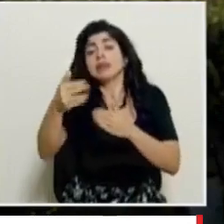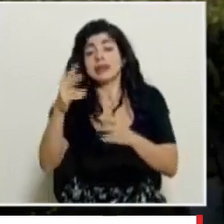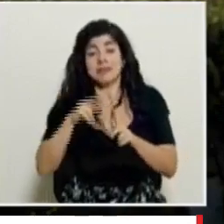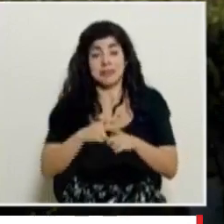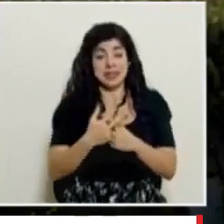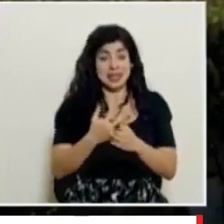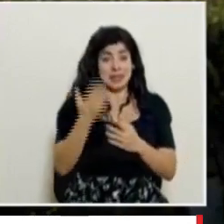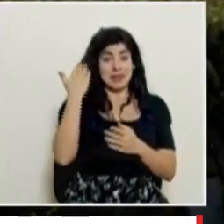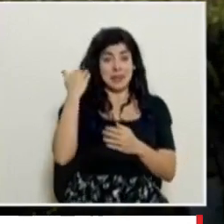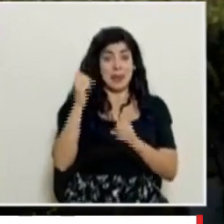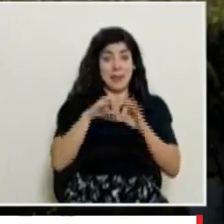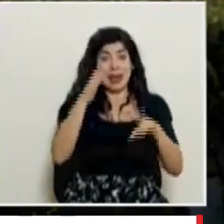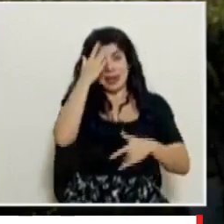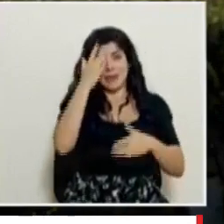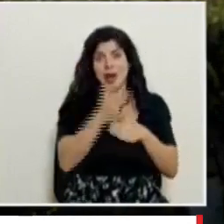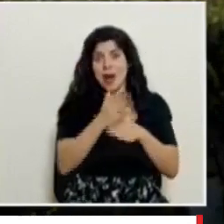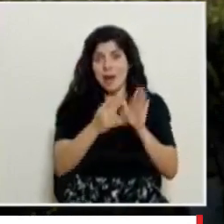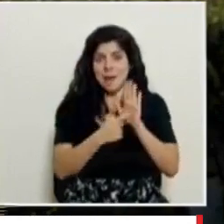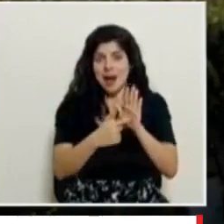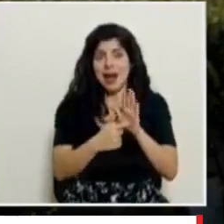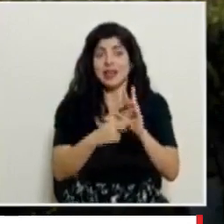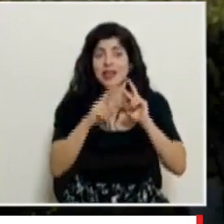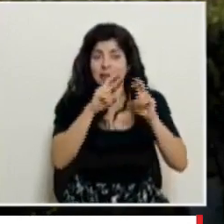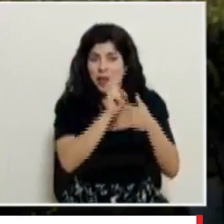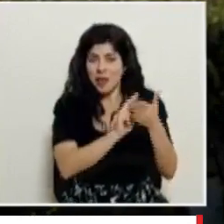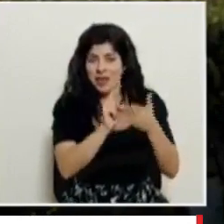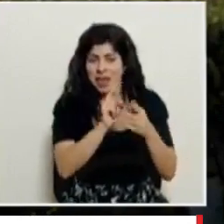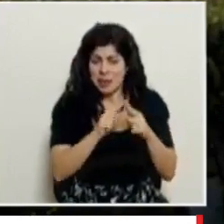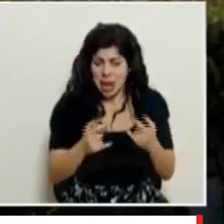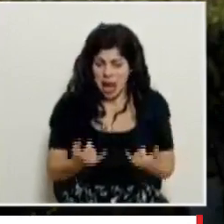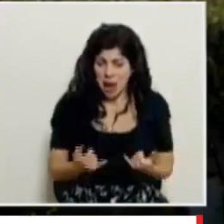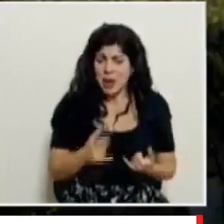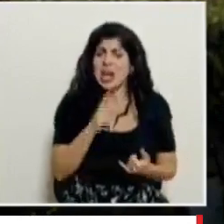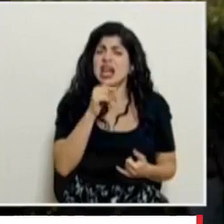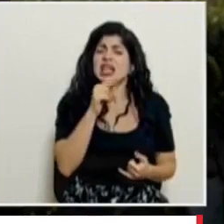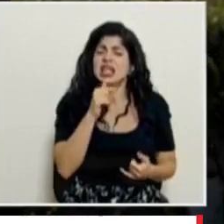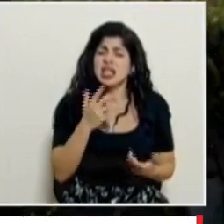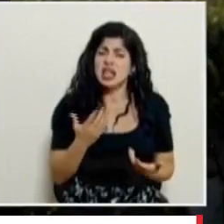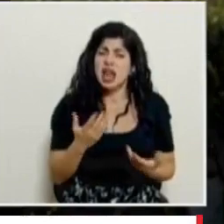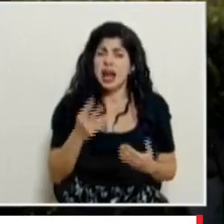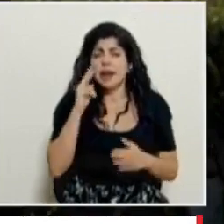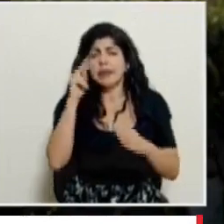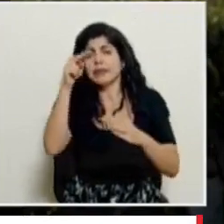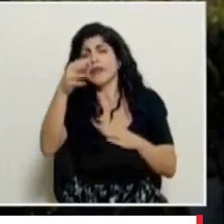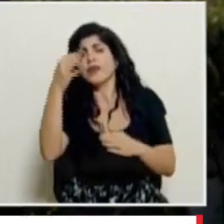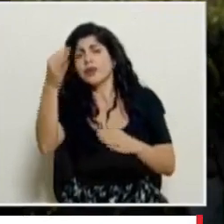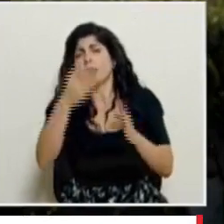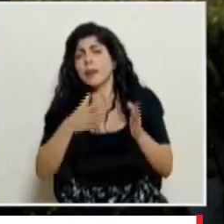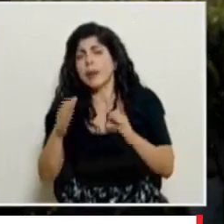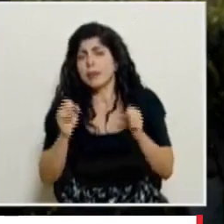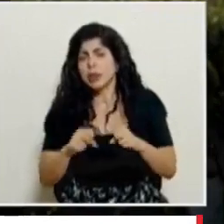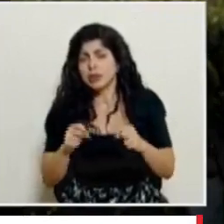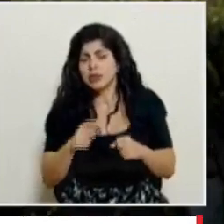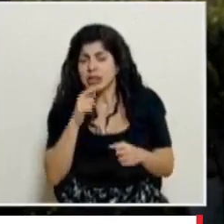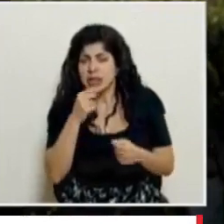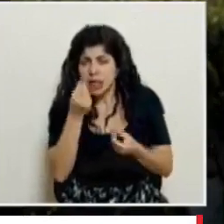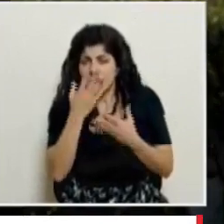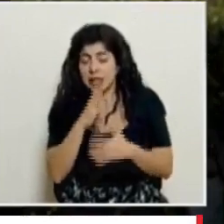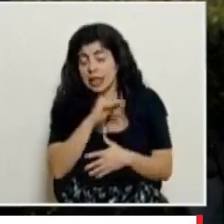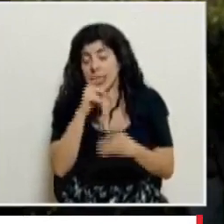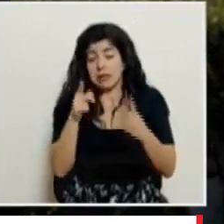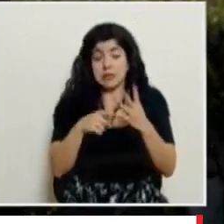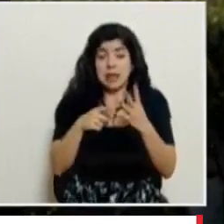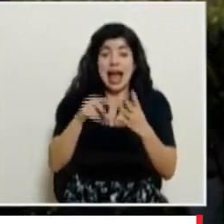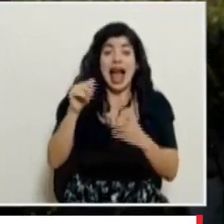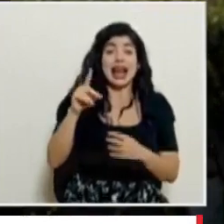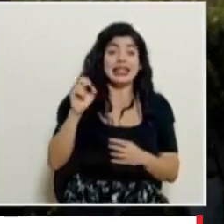pandemia ustedes compartían más datos si hacían revisiones con universidades etcétera quién en este momento está dando proyecciones y finalmente si don Alexander o la